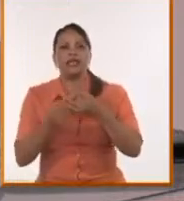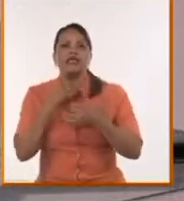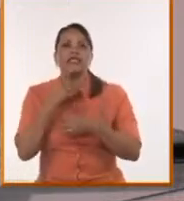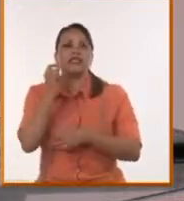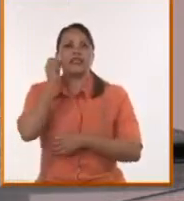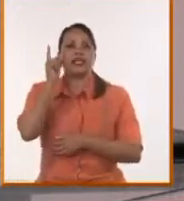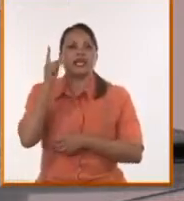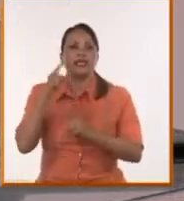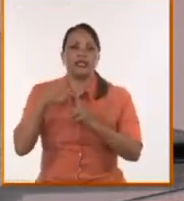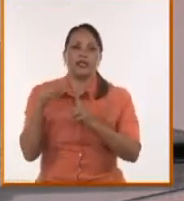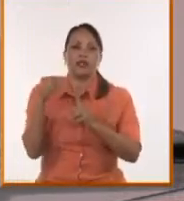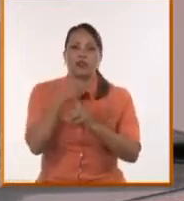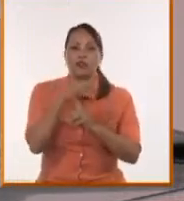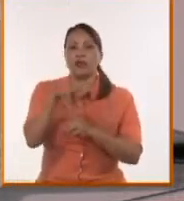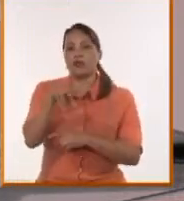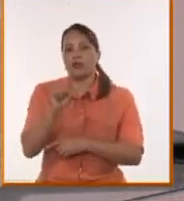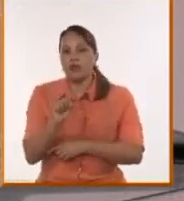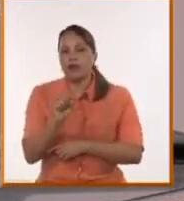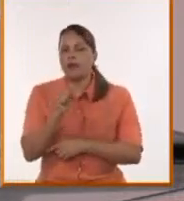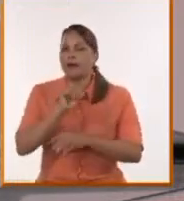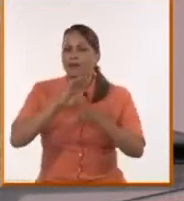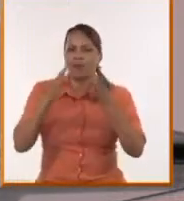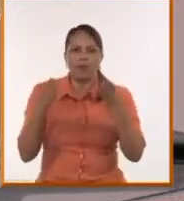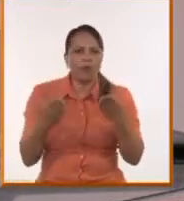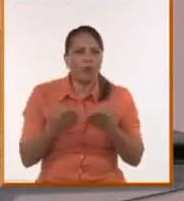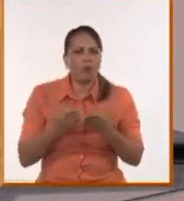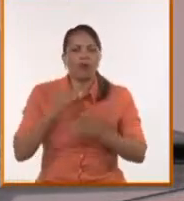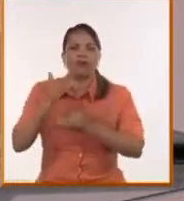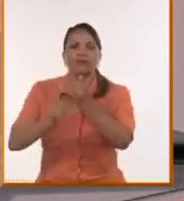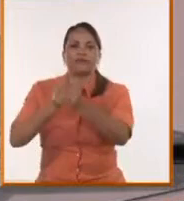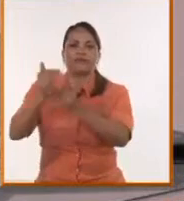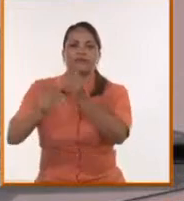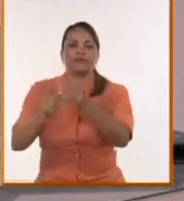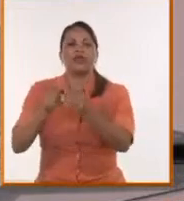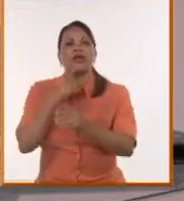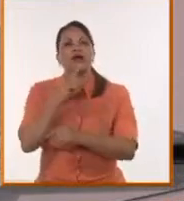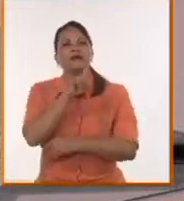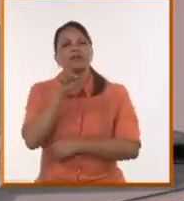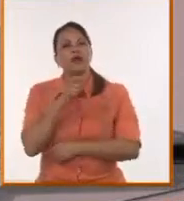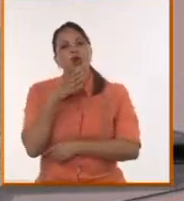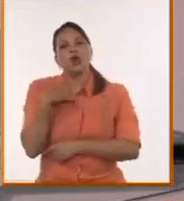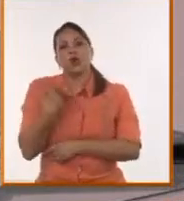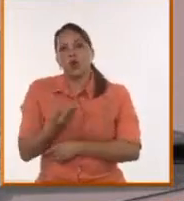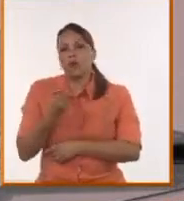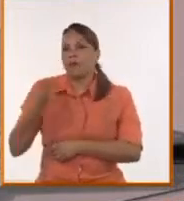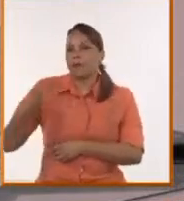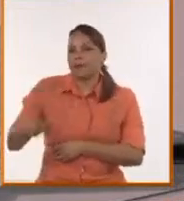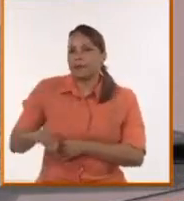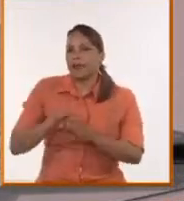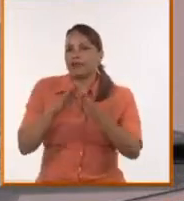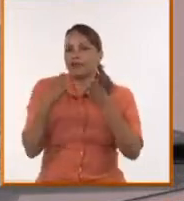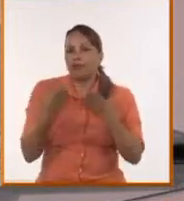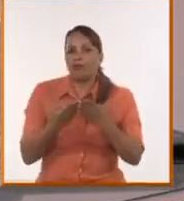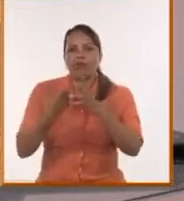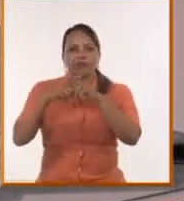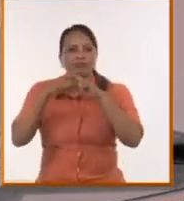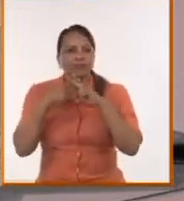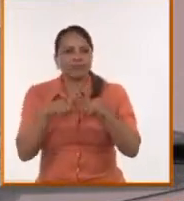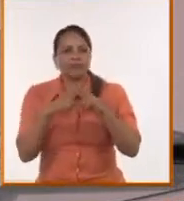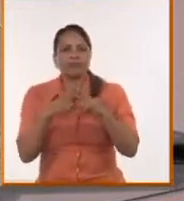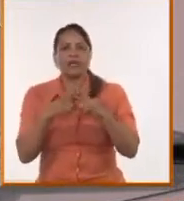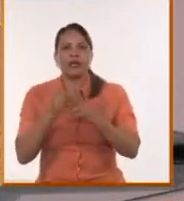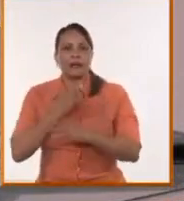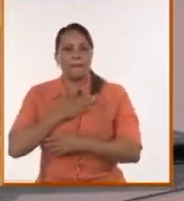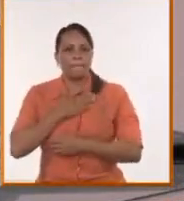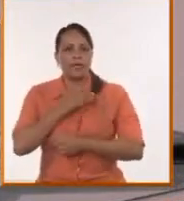inteligencia artificial y de todo lo que vendrá después. Cómo aprovechar todas esas herramientas, cómo hacer propias de